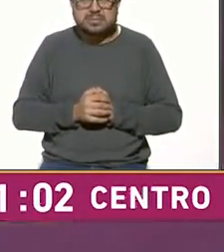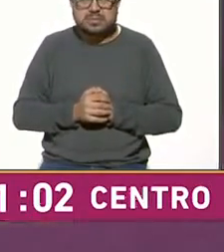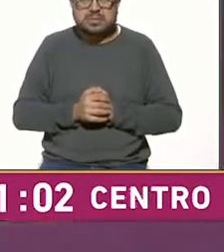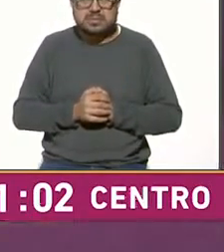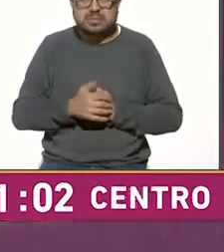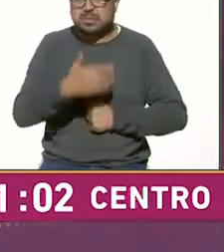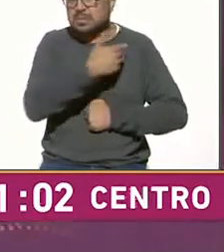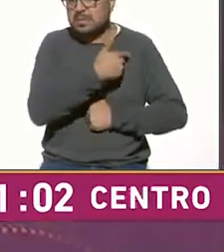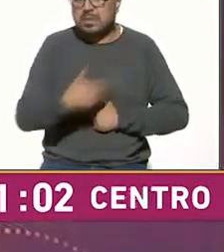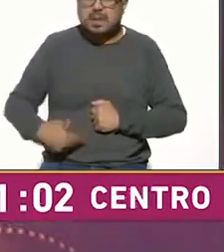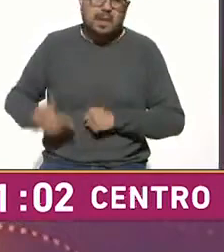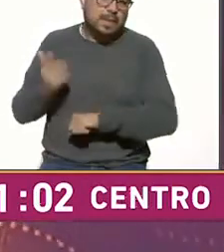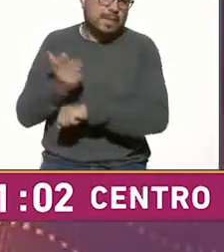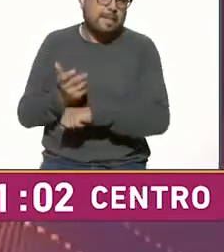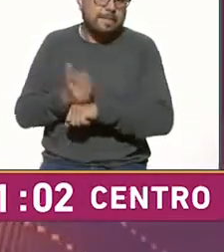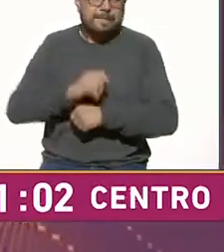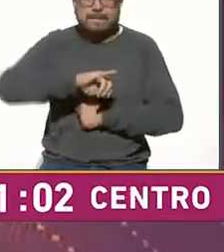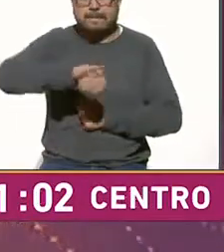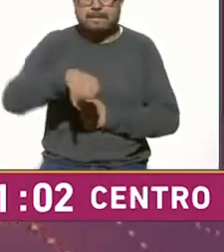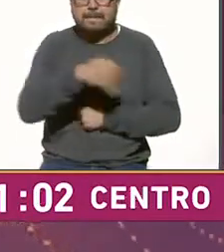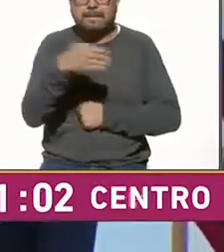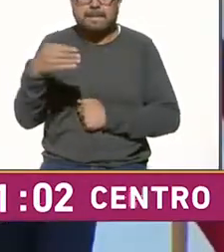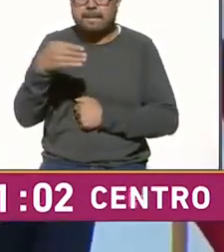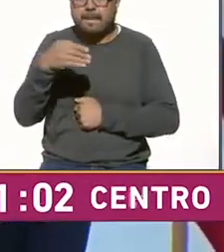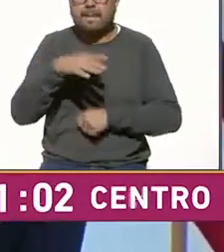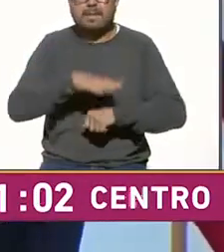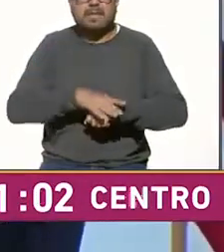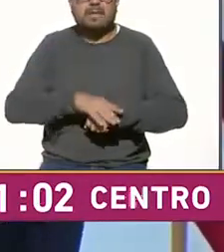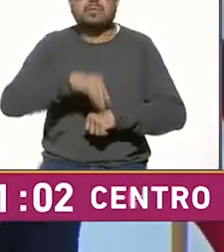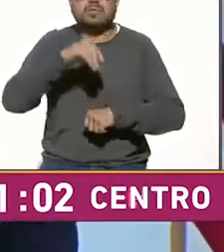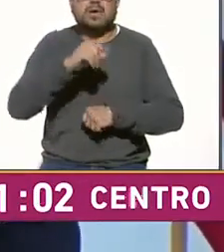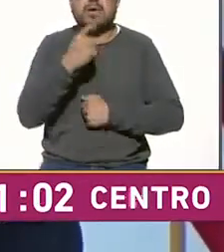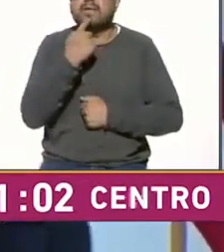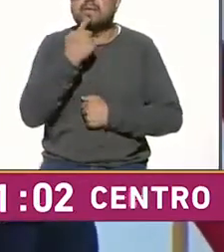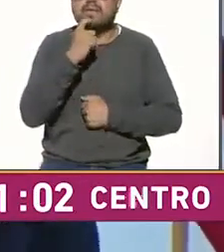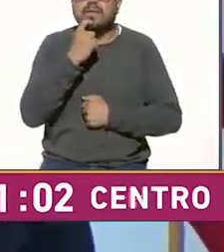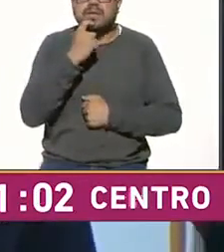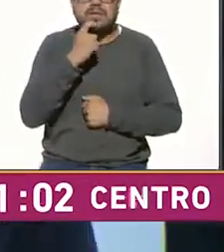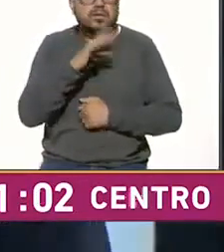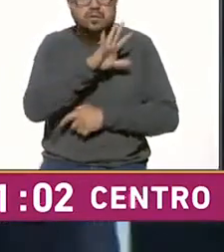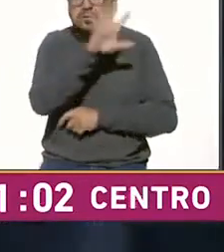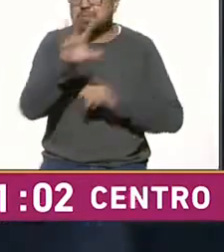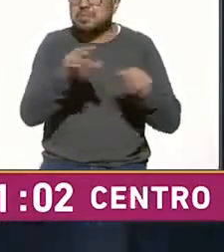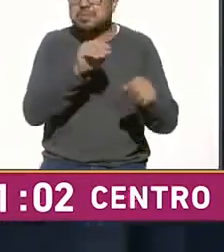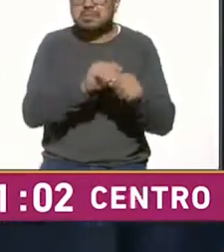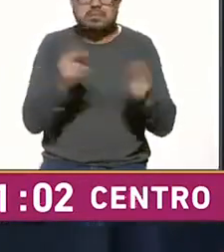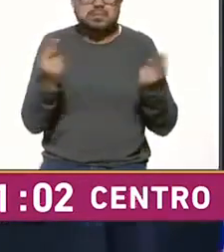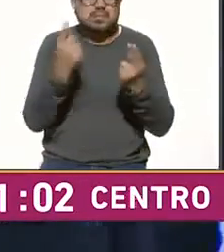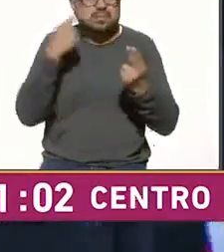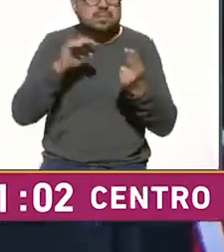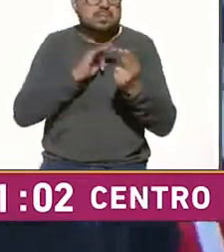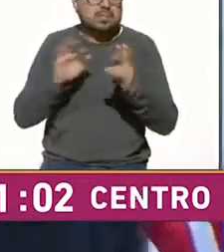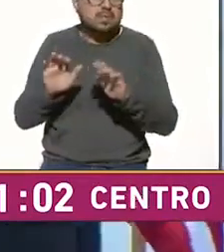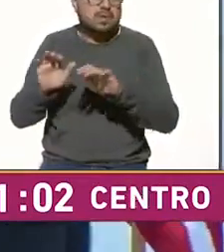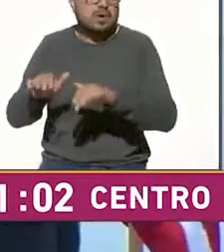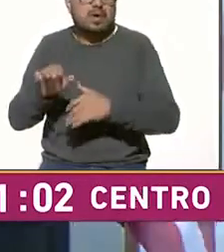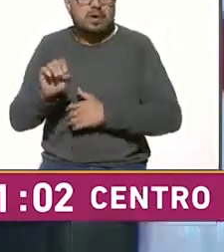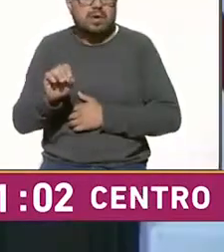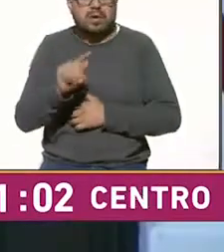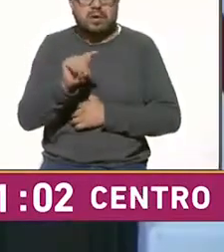el presidente de estados unidos joe biden afirmó que suecia y finlandia cumplen todos los requisitos para ingresar en la otan